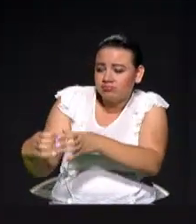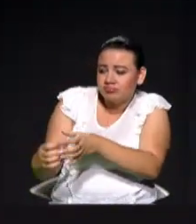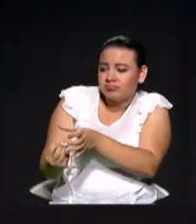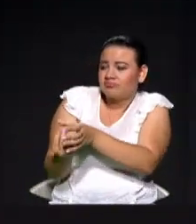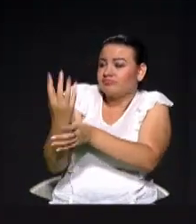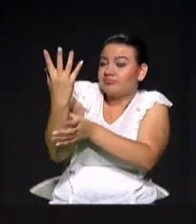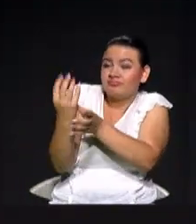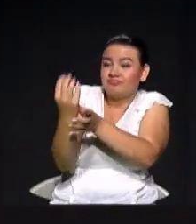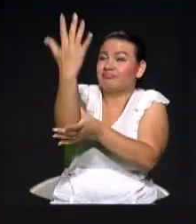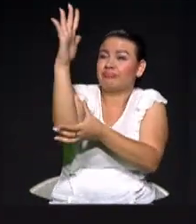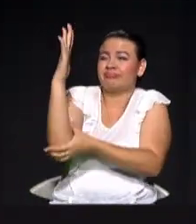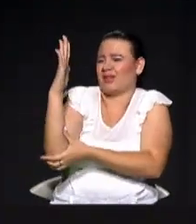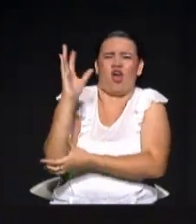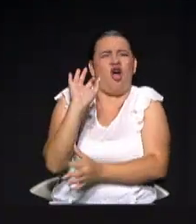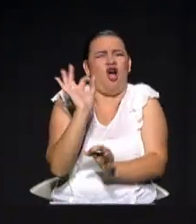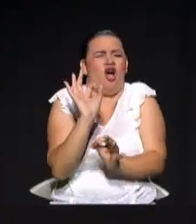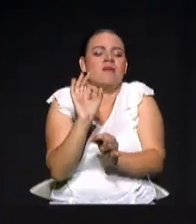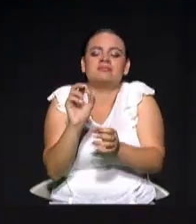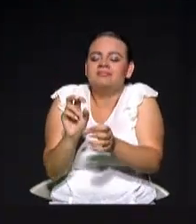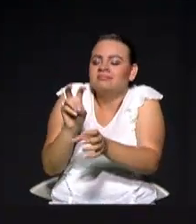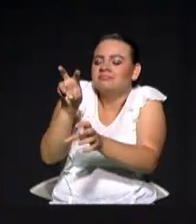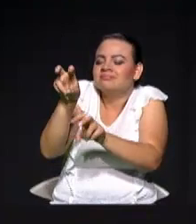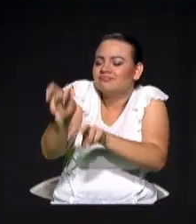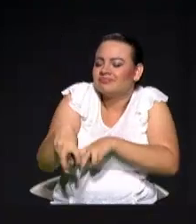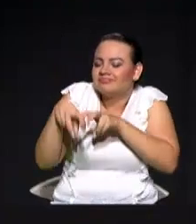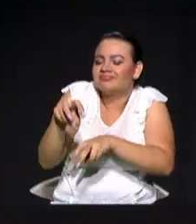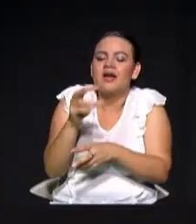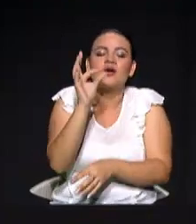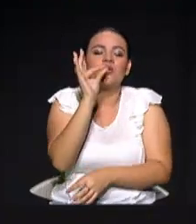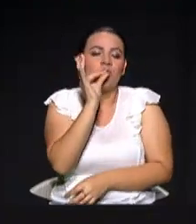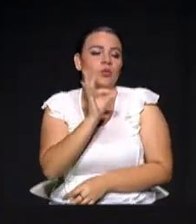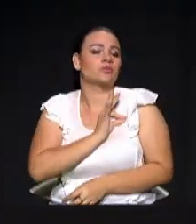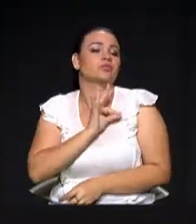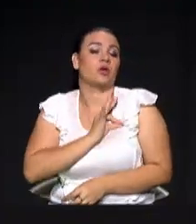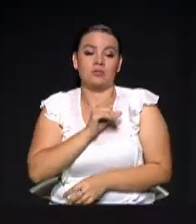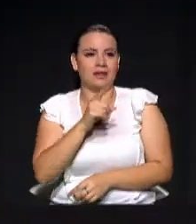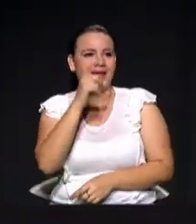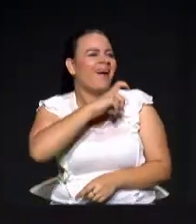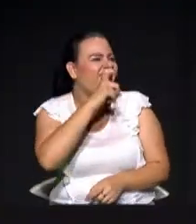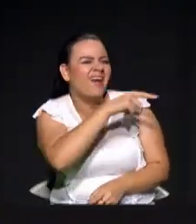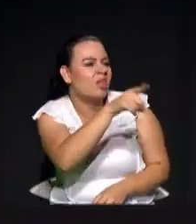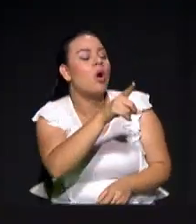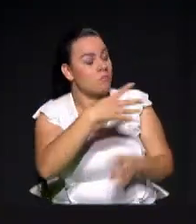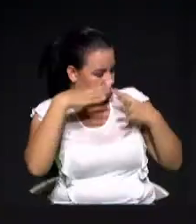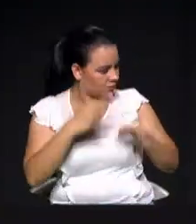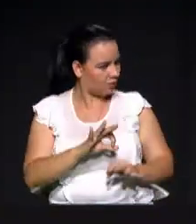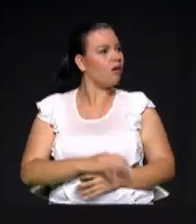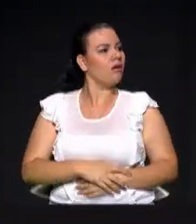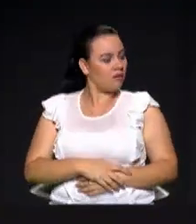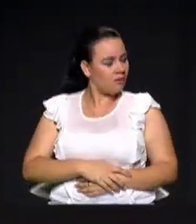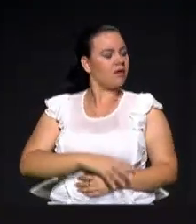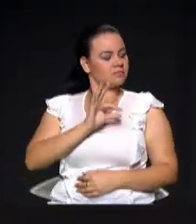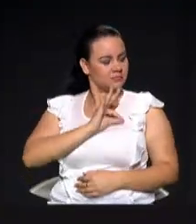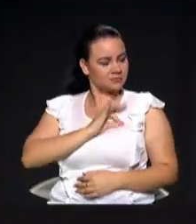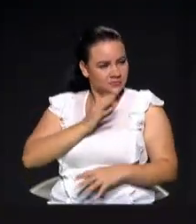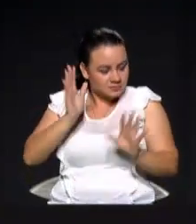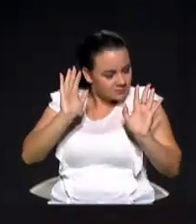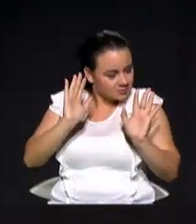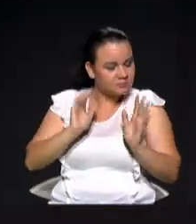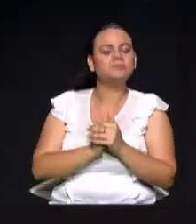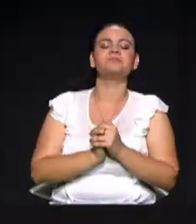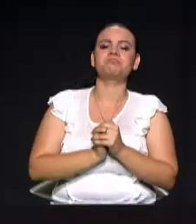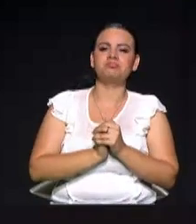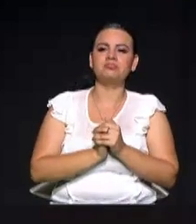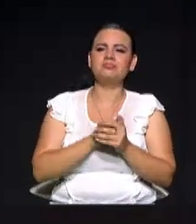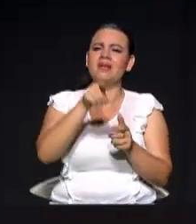cannabis. Uno, dos. Sí, no se rían que es verdad. Juan Carlos Vélez habló de seguridad, de unos